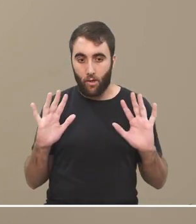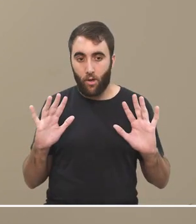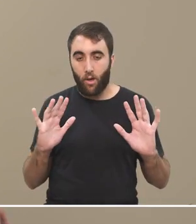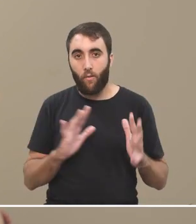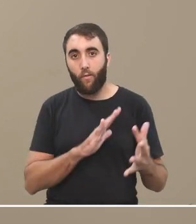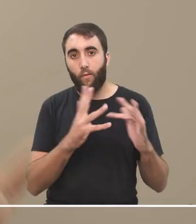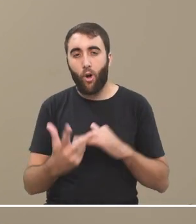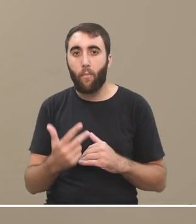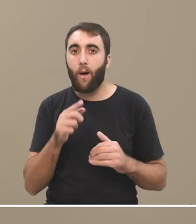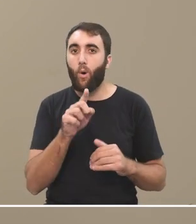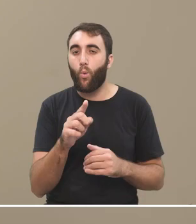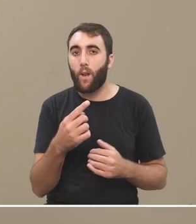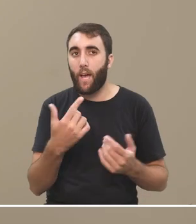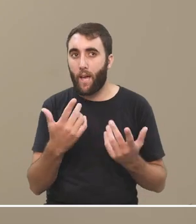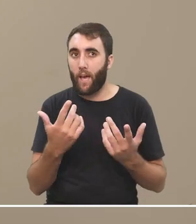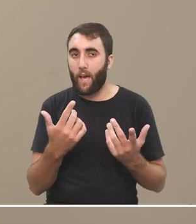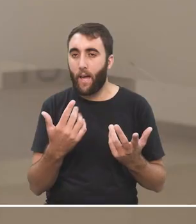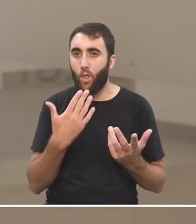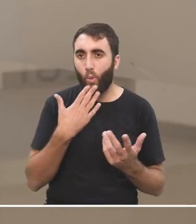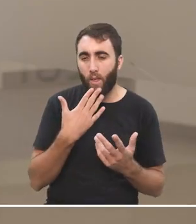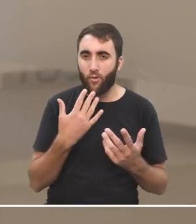hay como una compulsión a manifestarse